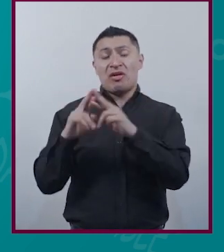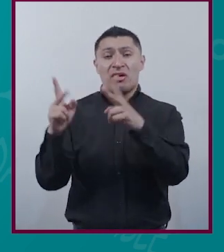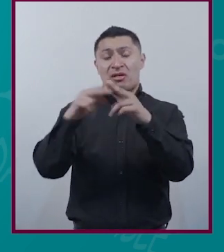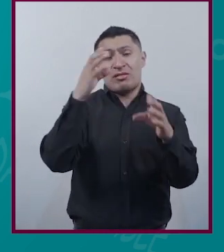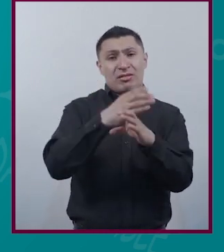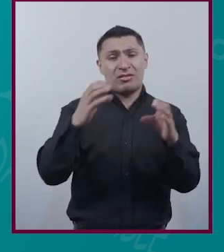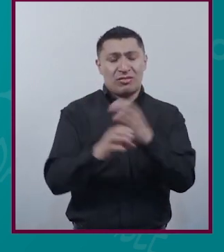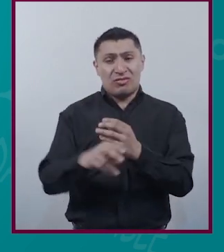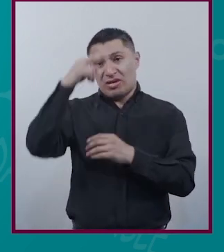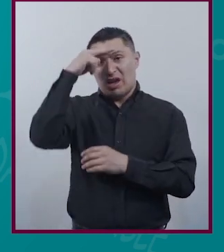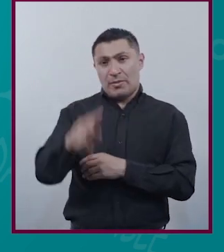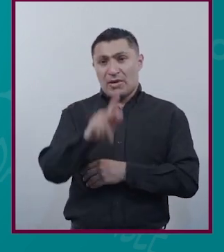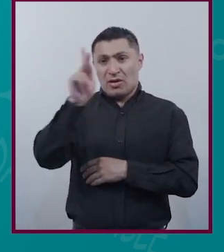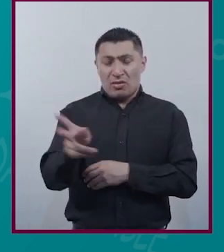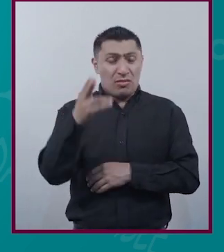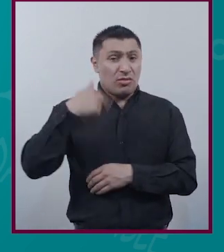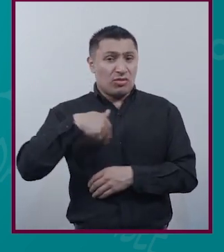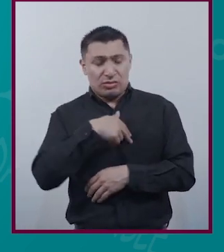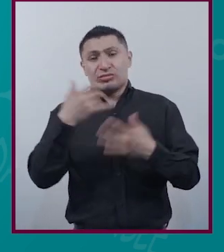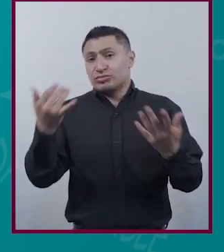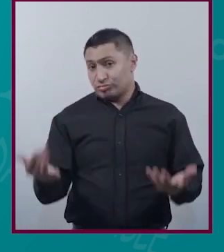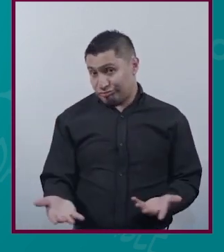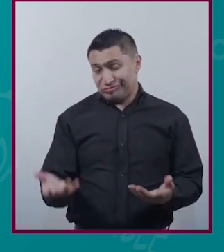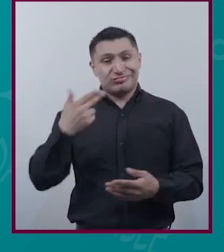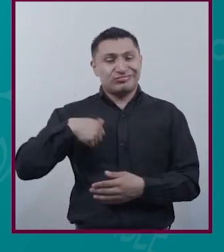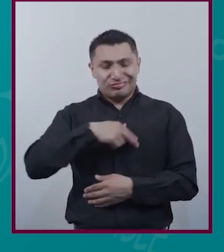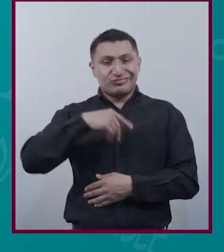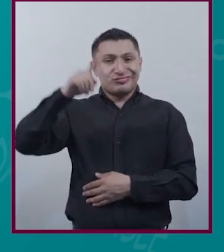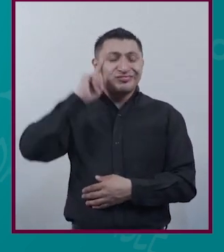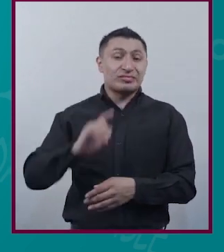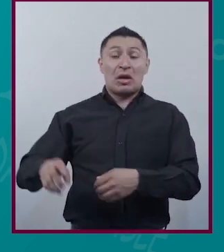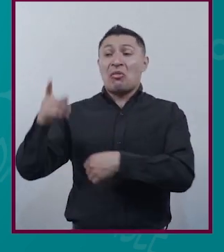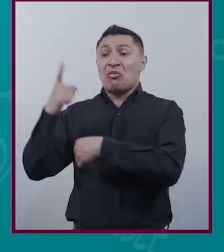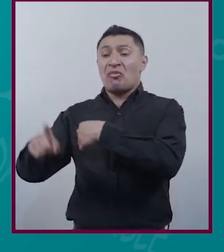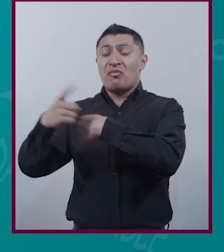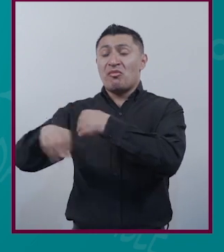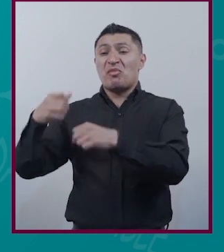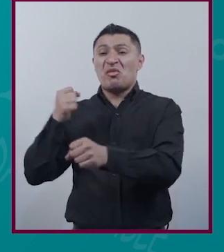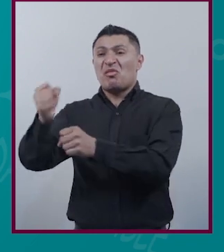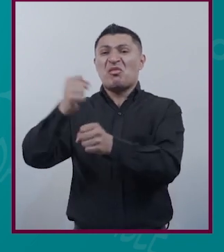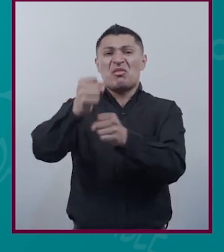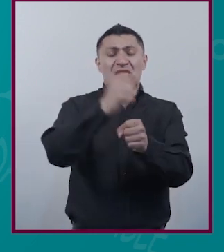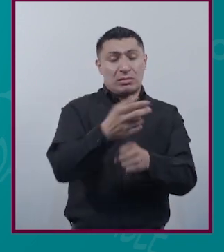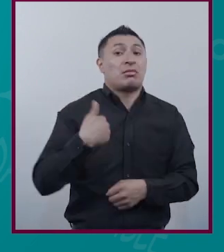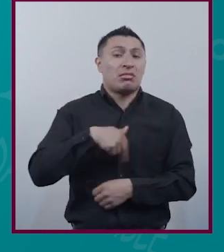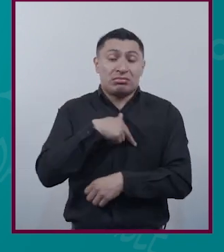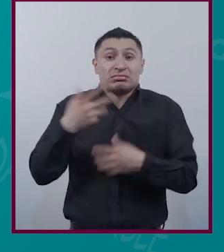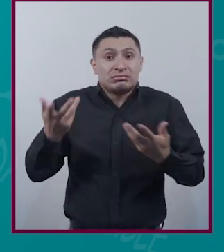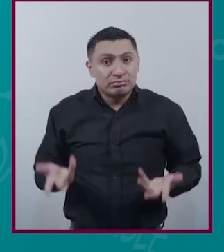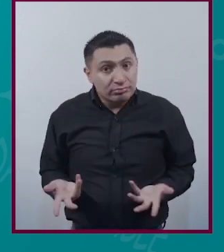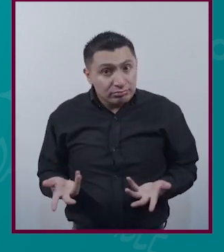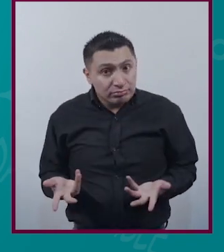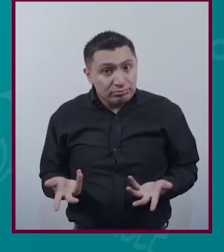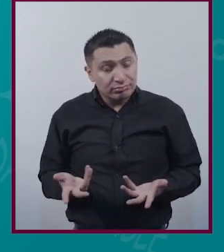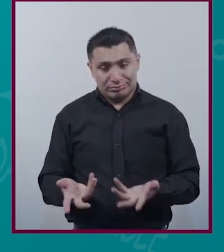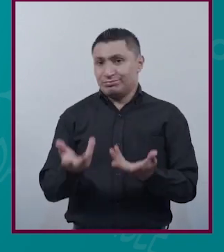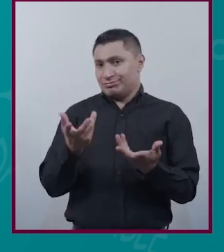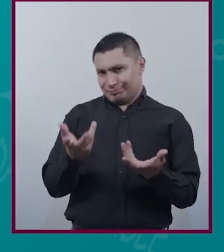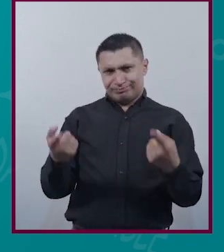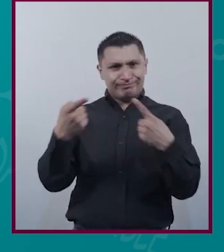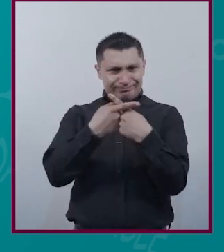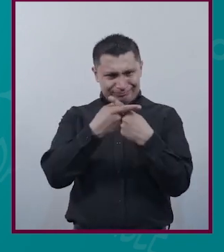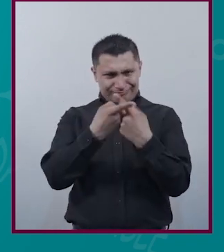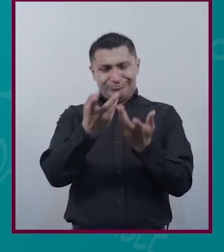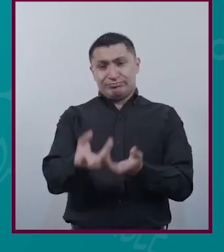del pueblo, de nosotros Y nosotros mismos como mujeres estamos dañando lo que es de nosotros Pero no vamos a